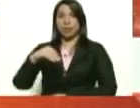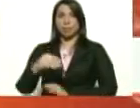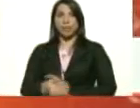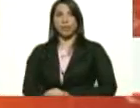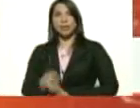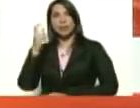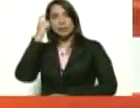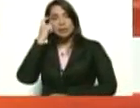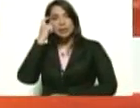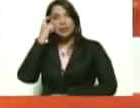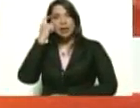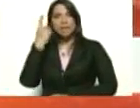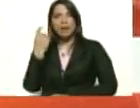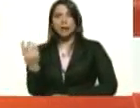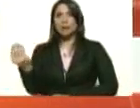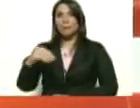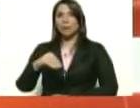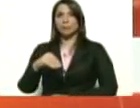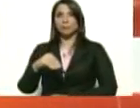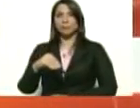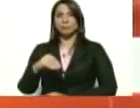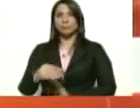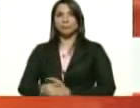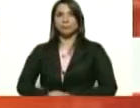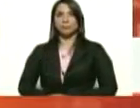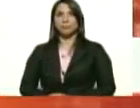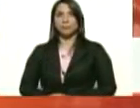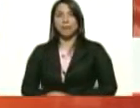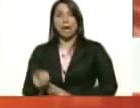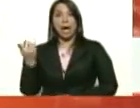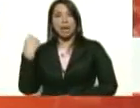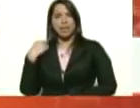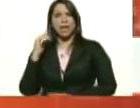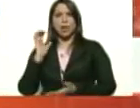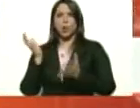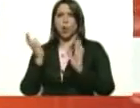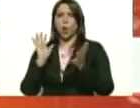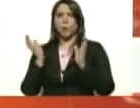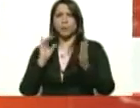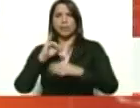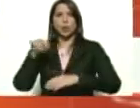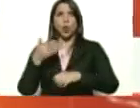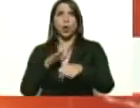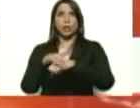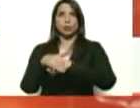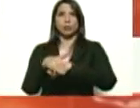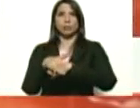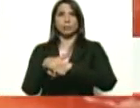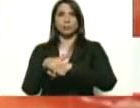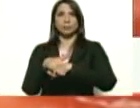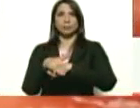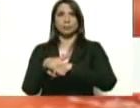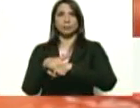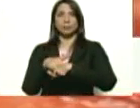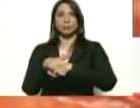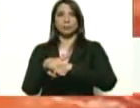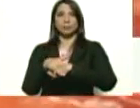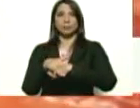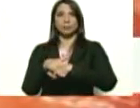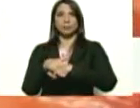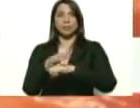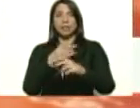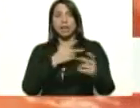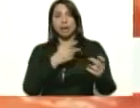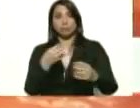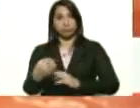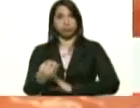días que están por venir. Ayer estuvieron conversando Jorge Rodríguez de que recibimos un